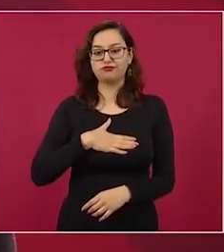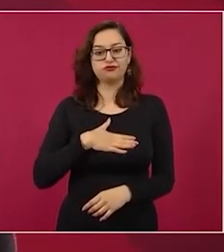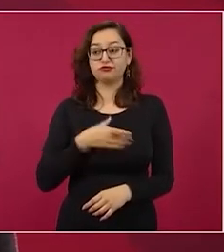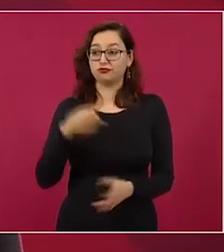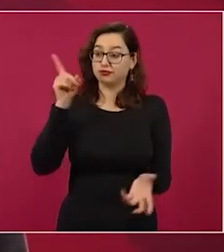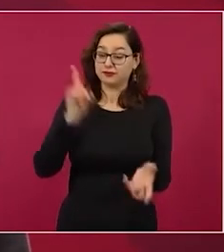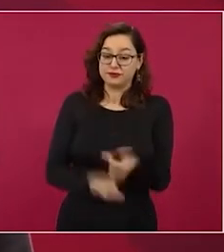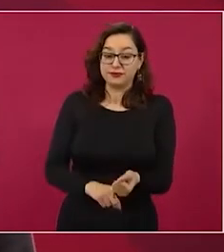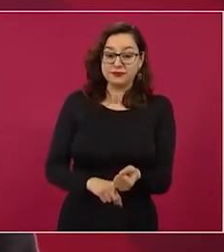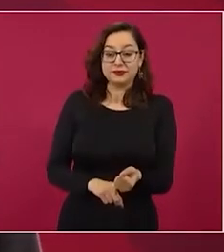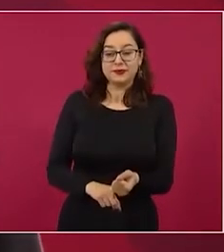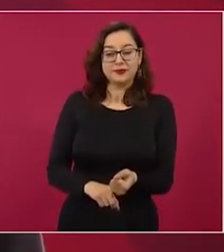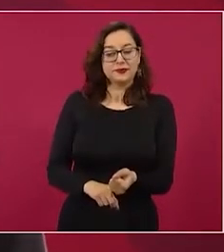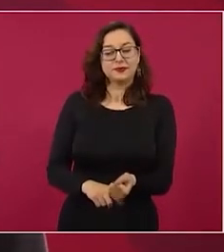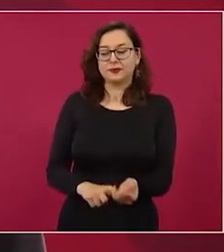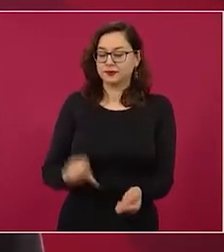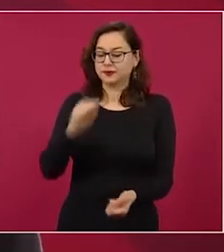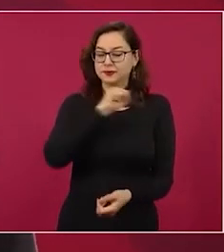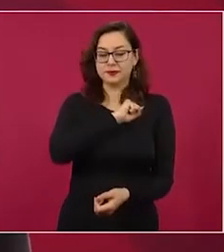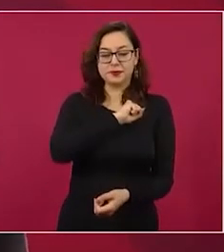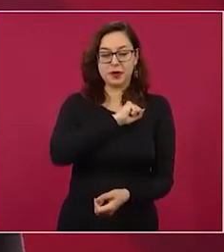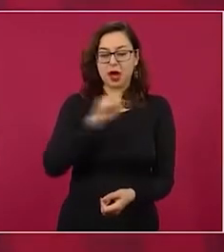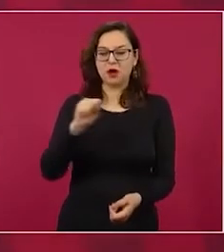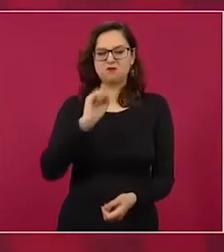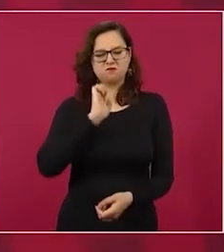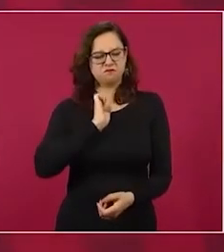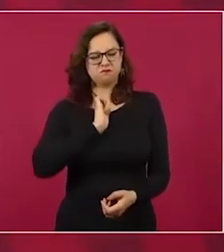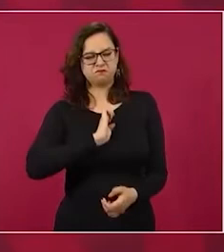diría de odio